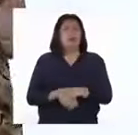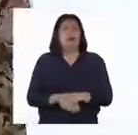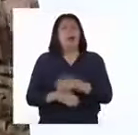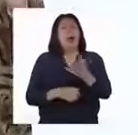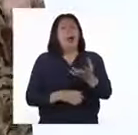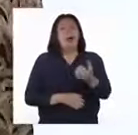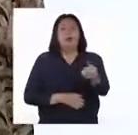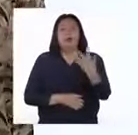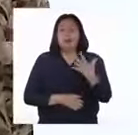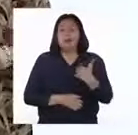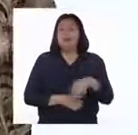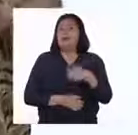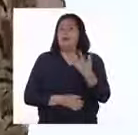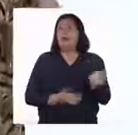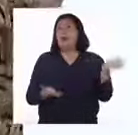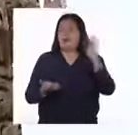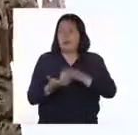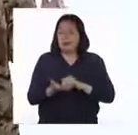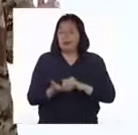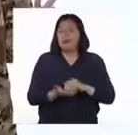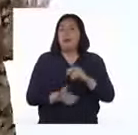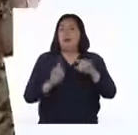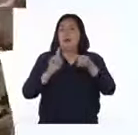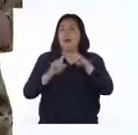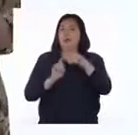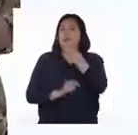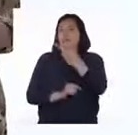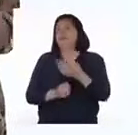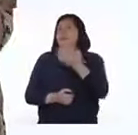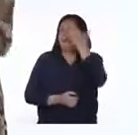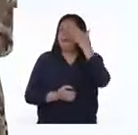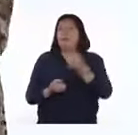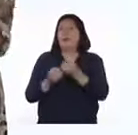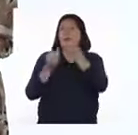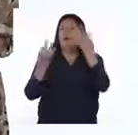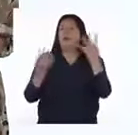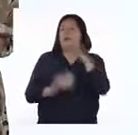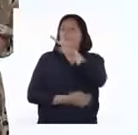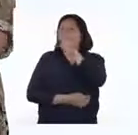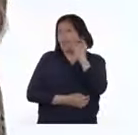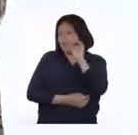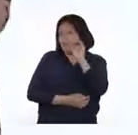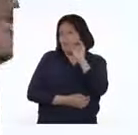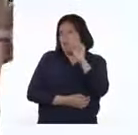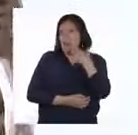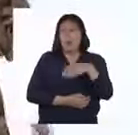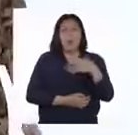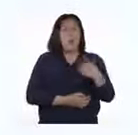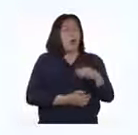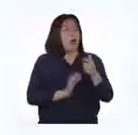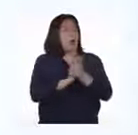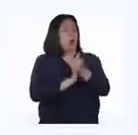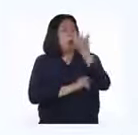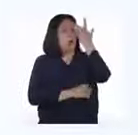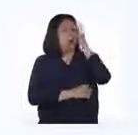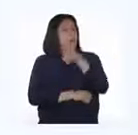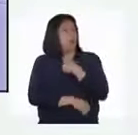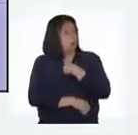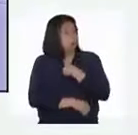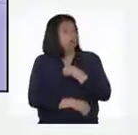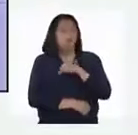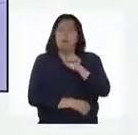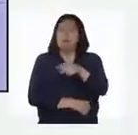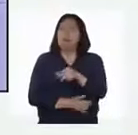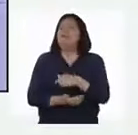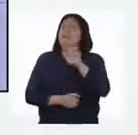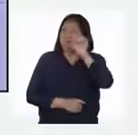Nos cuenta que multiplicó otra vez por 2 para saber cuántas había en 40 sectores. ¡A su que trome! Así es.